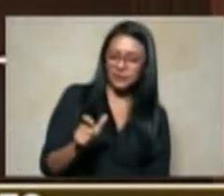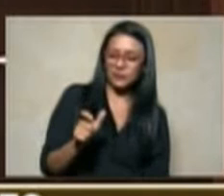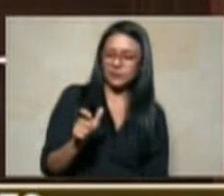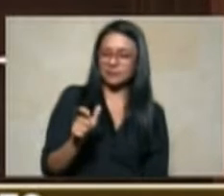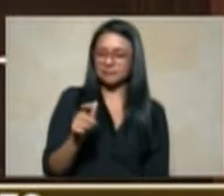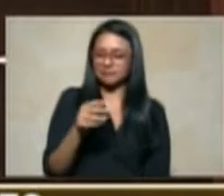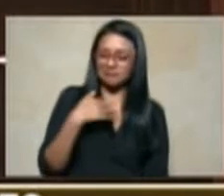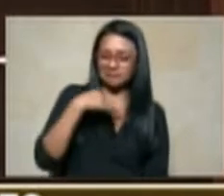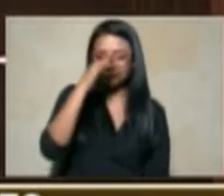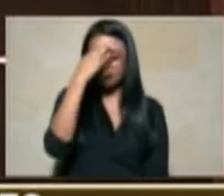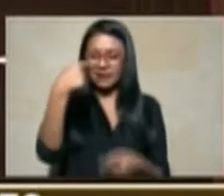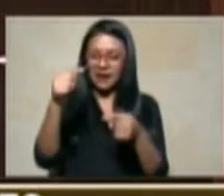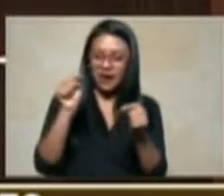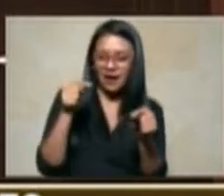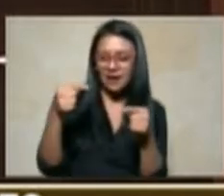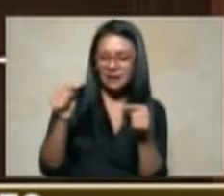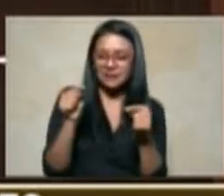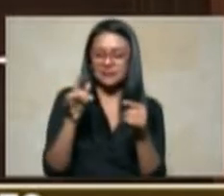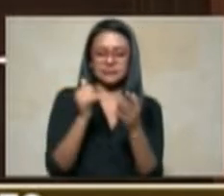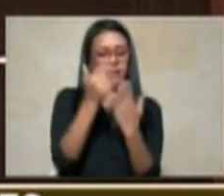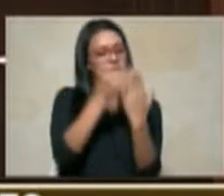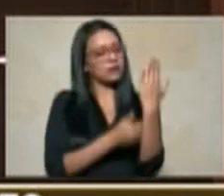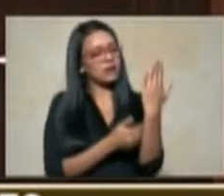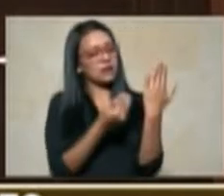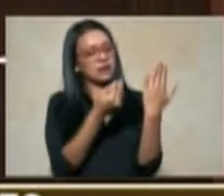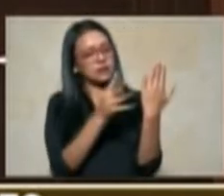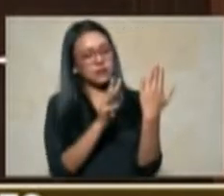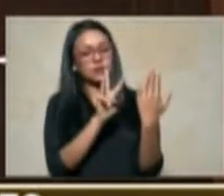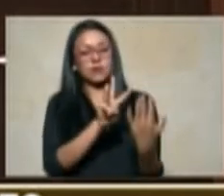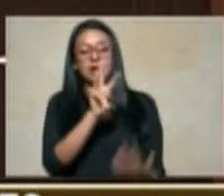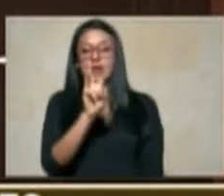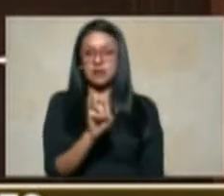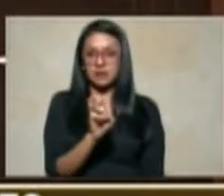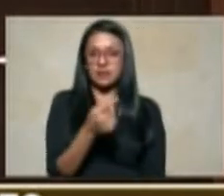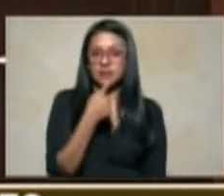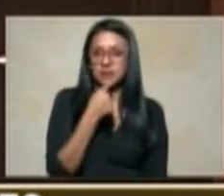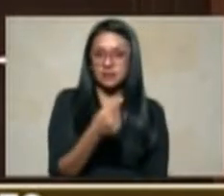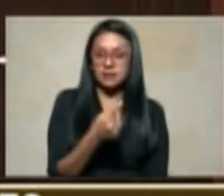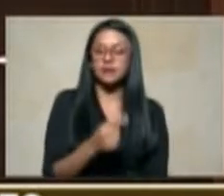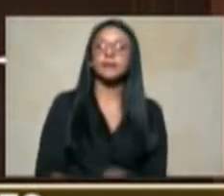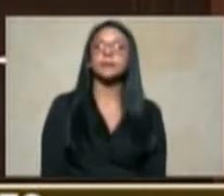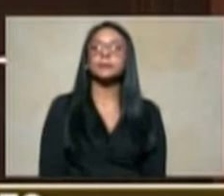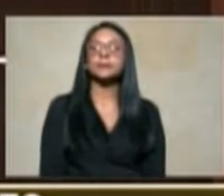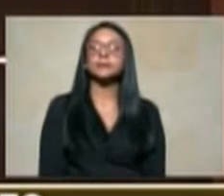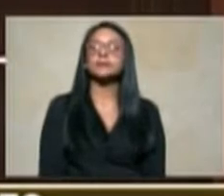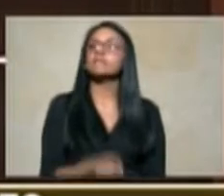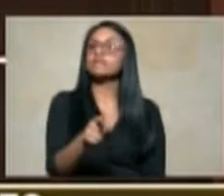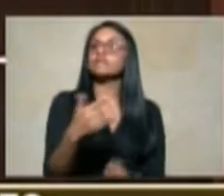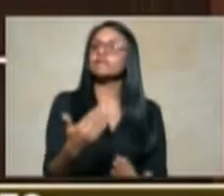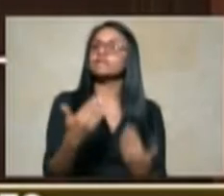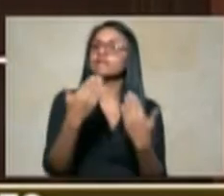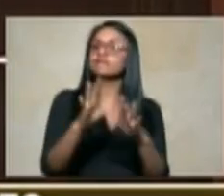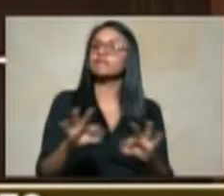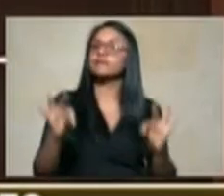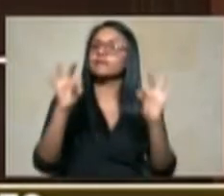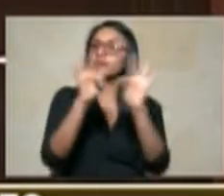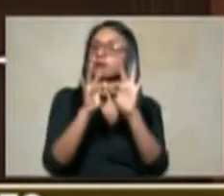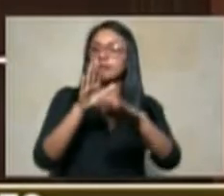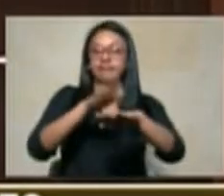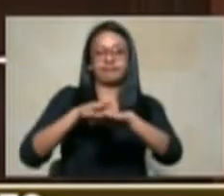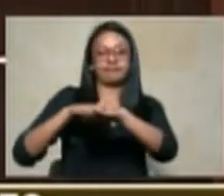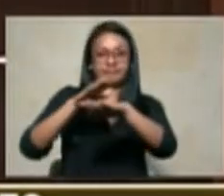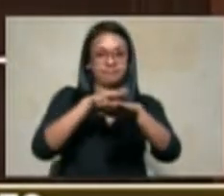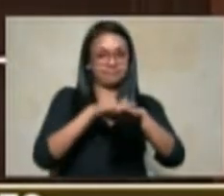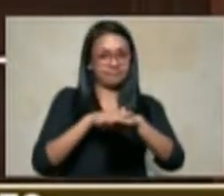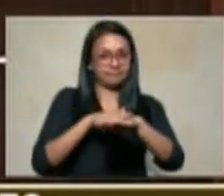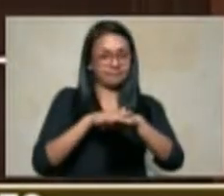instrumento de la 1448 también vale la pena advertir y dar a conocer la opinión